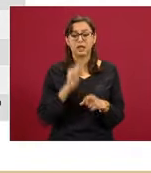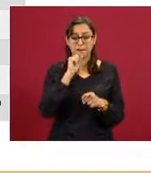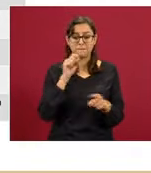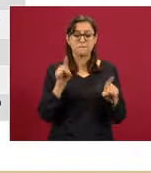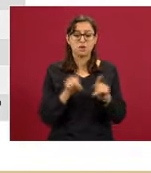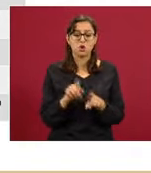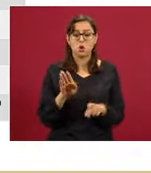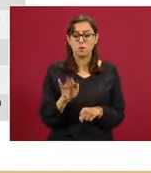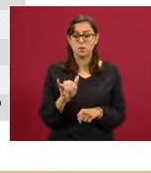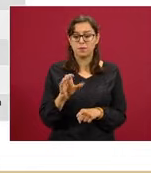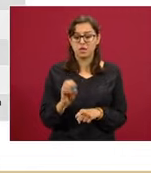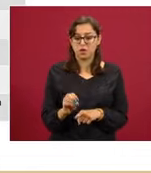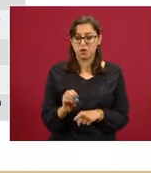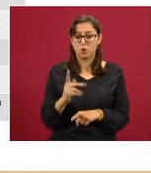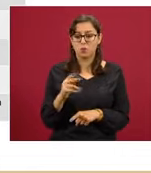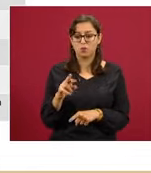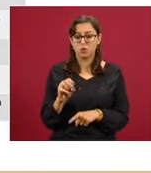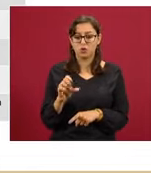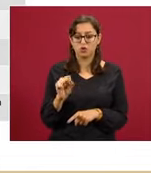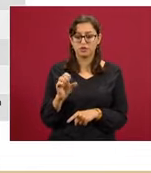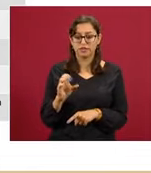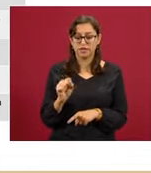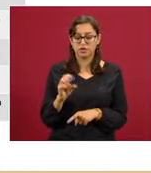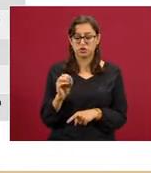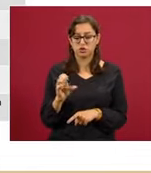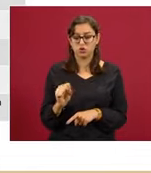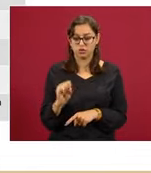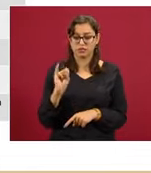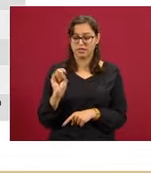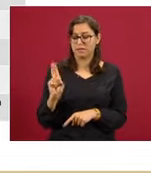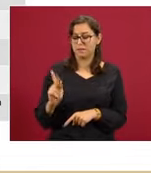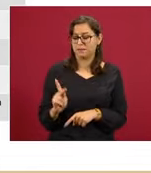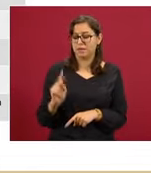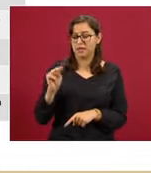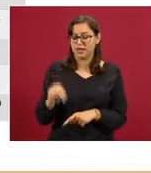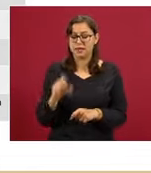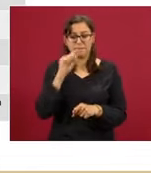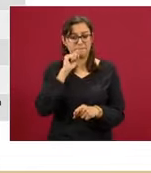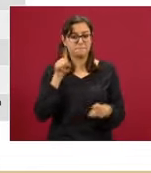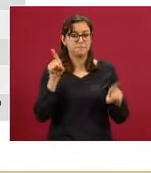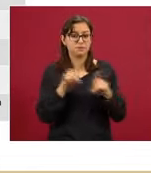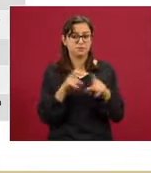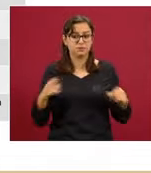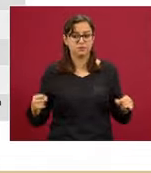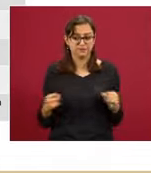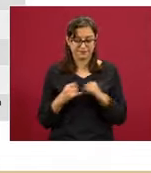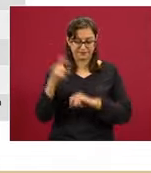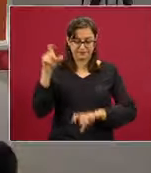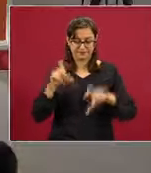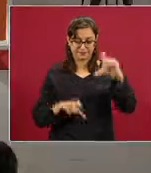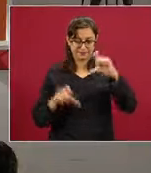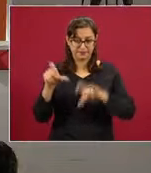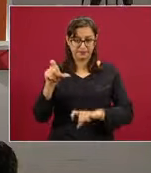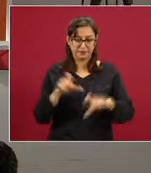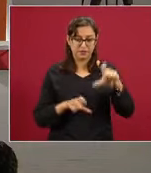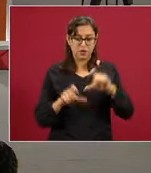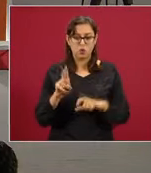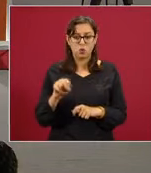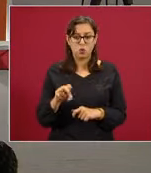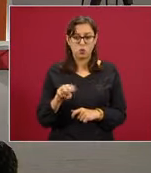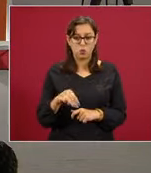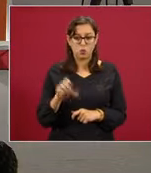Bioprocesos del Instituto Politécnico Nacional, Instituto de Química de la Universidad Nacional Autónoma de México, CIMBESTAB,